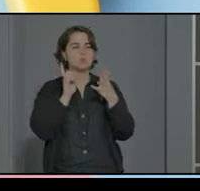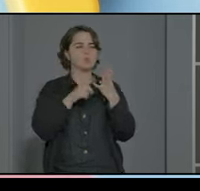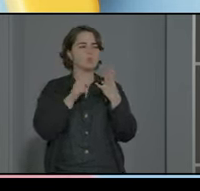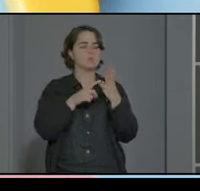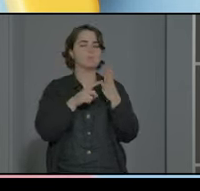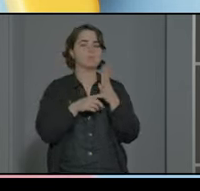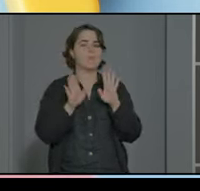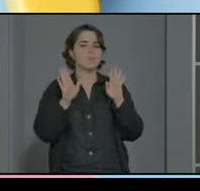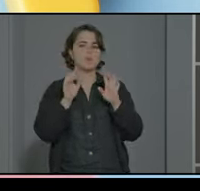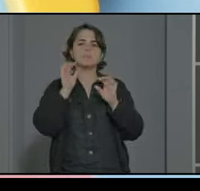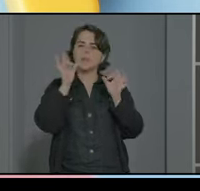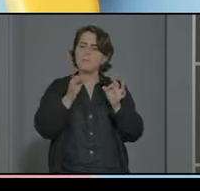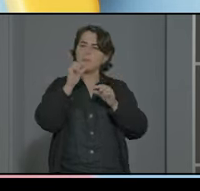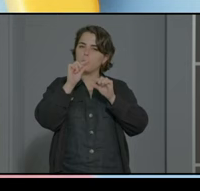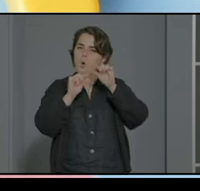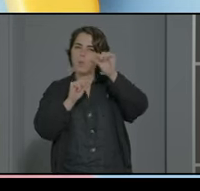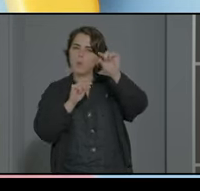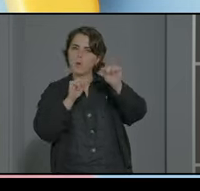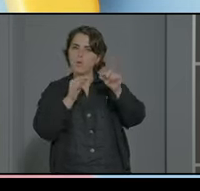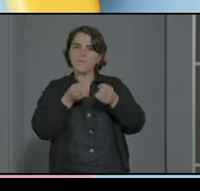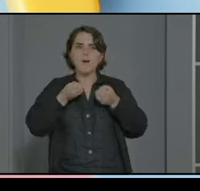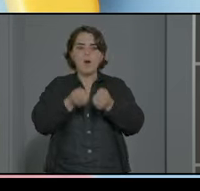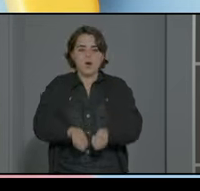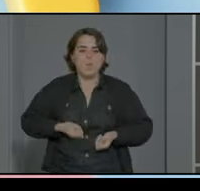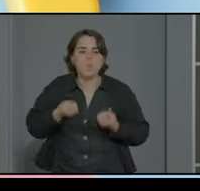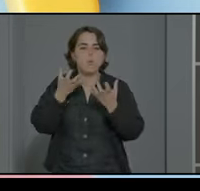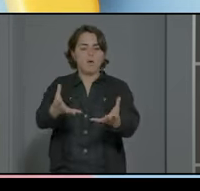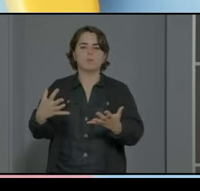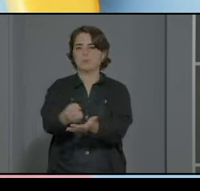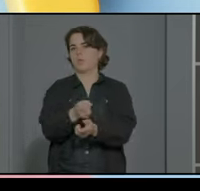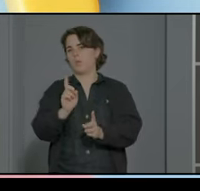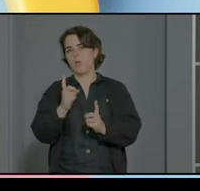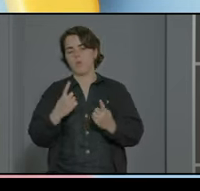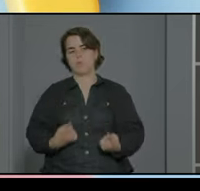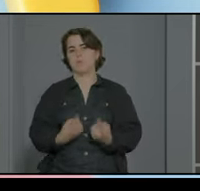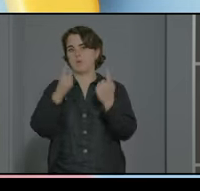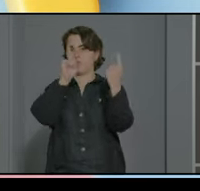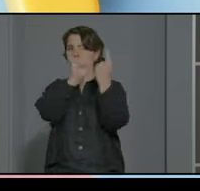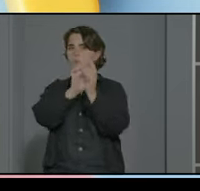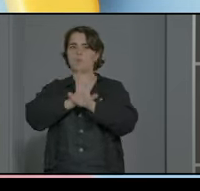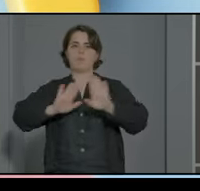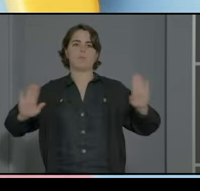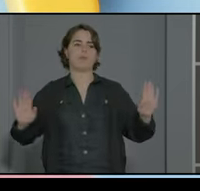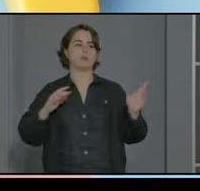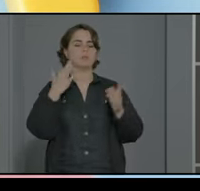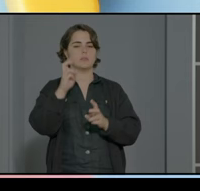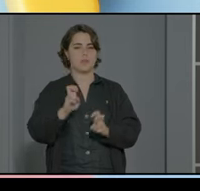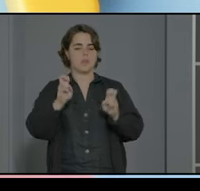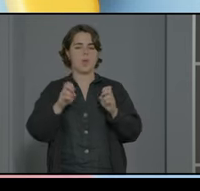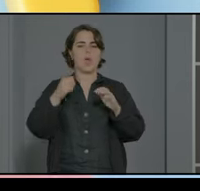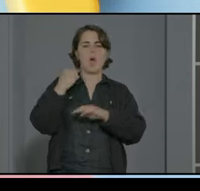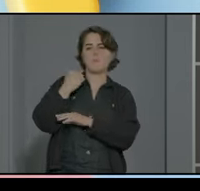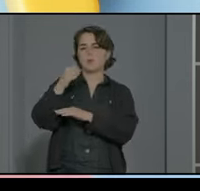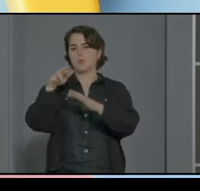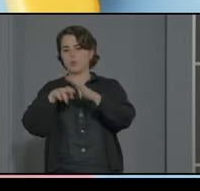pero poquito a poco o sea no se puede dar grandes informaciones es un primer encuentro ¿no? también hablamos sobre apoyos y recursos